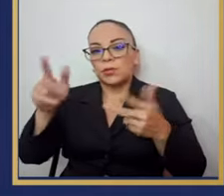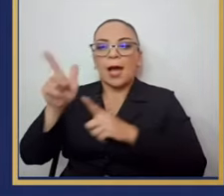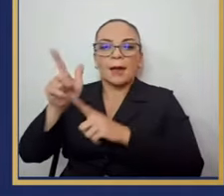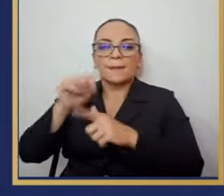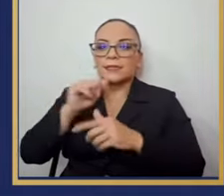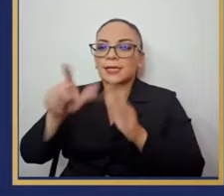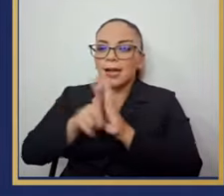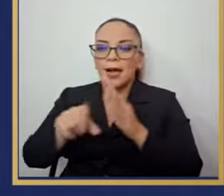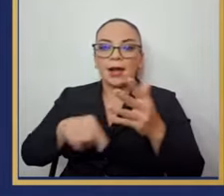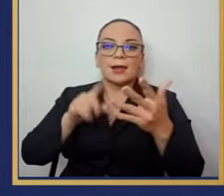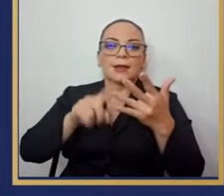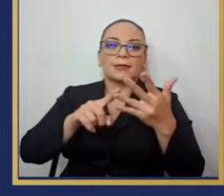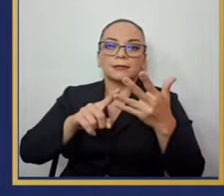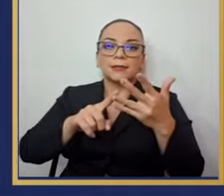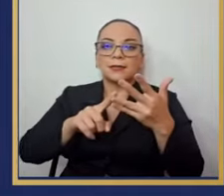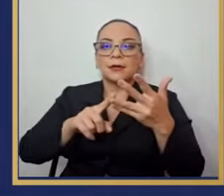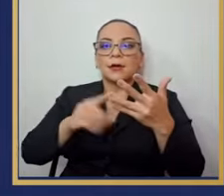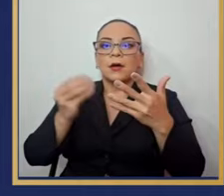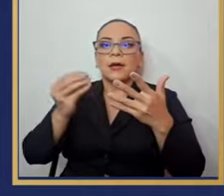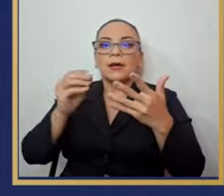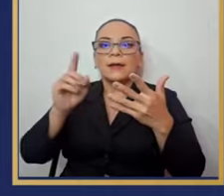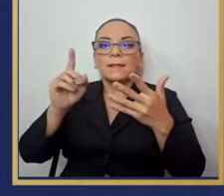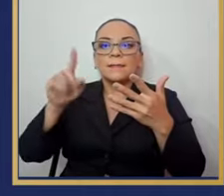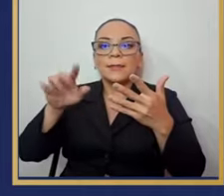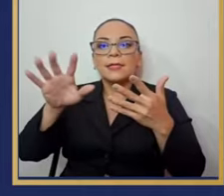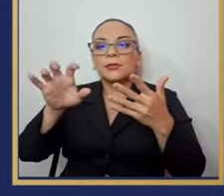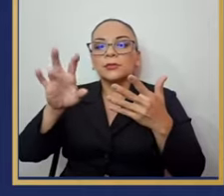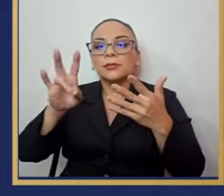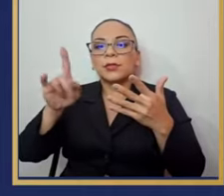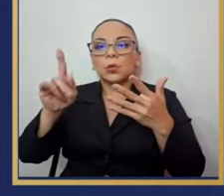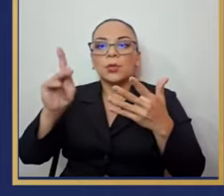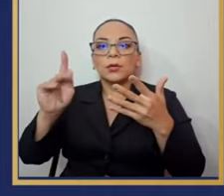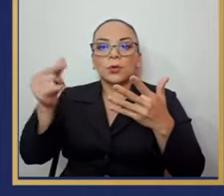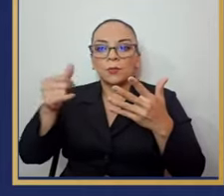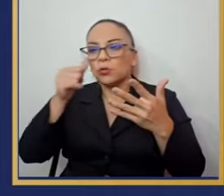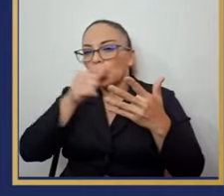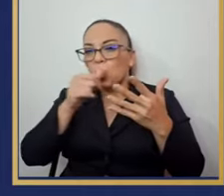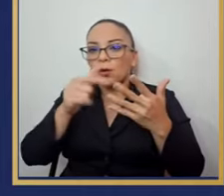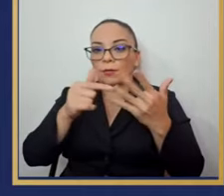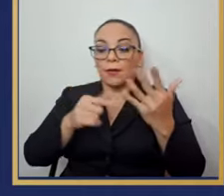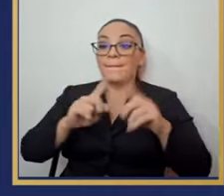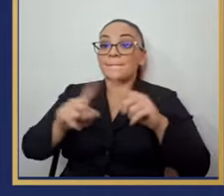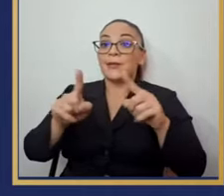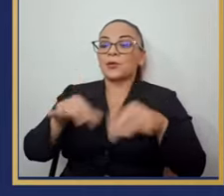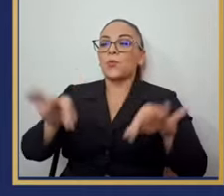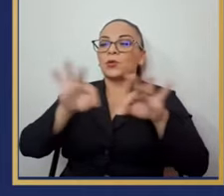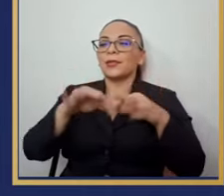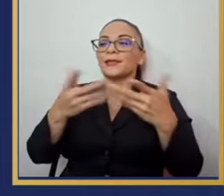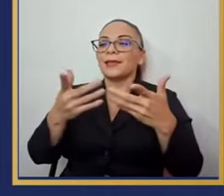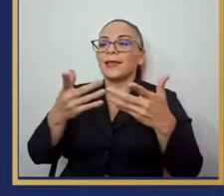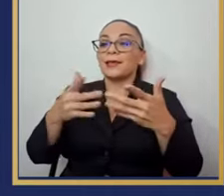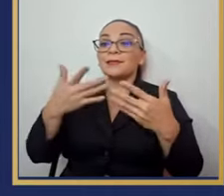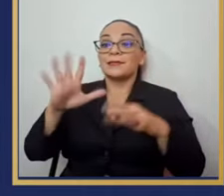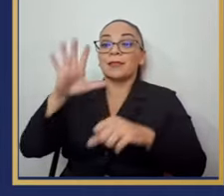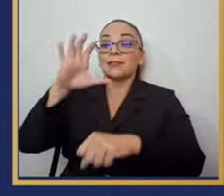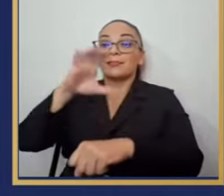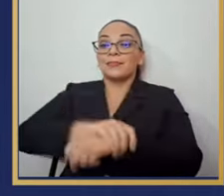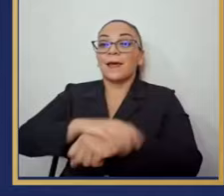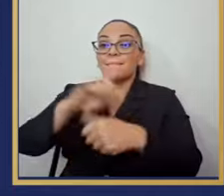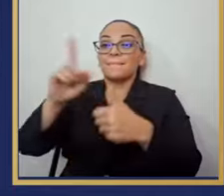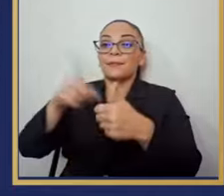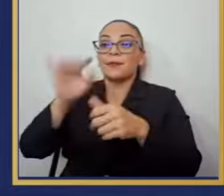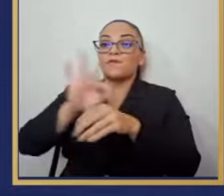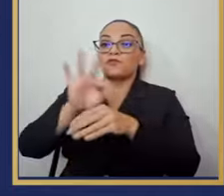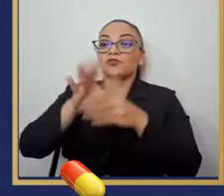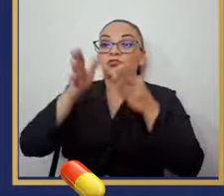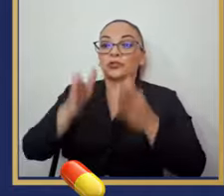de drogas y otras más. Pero qué es lo importante, que hemos detenido al primer funcionario nuestro que